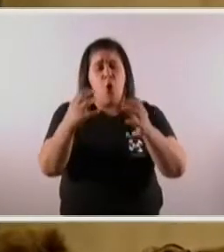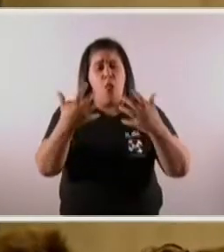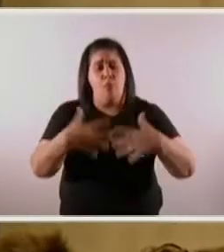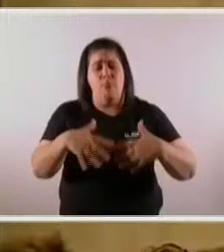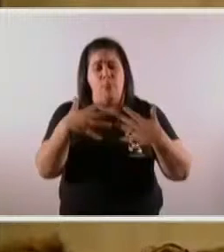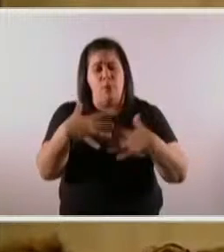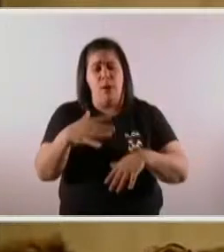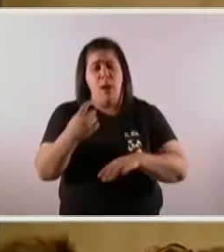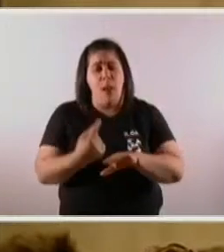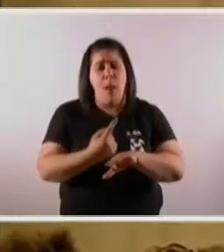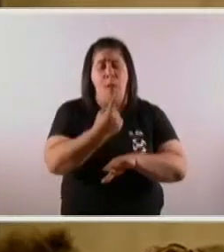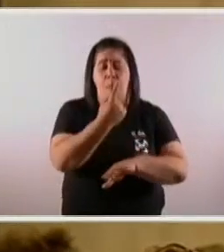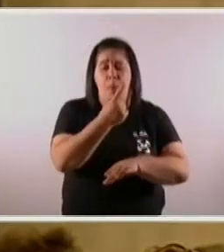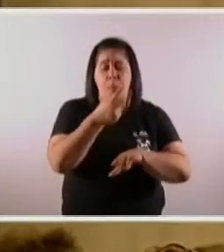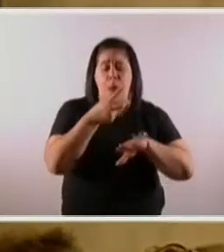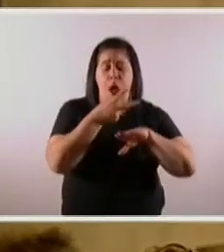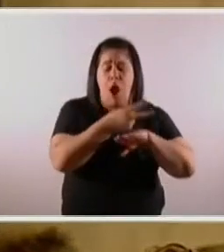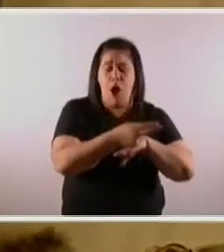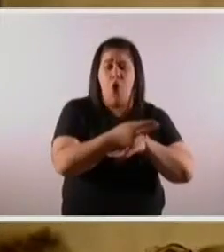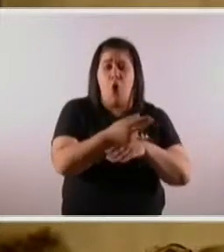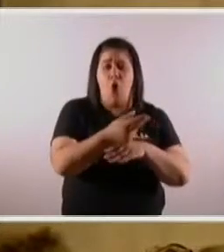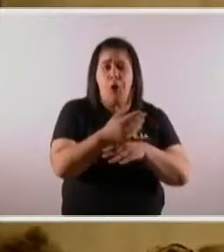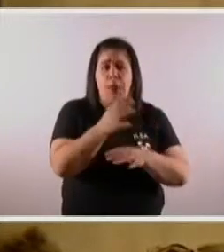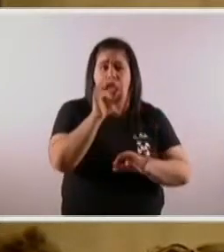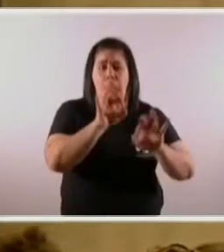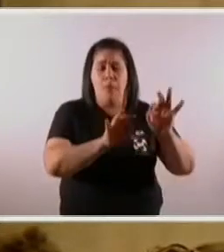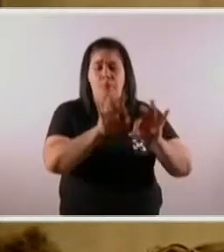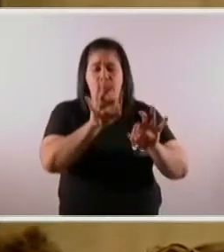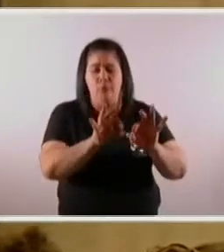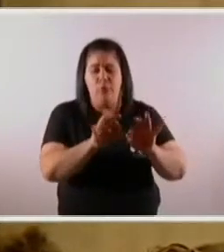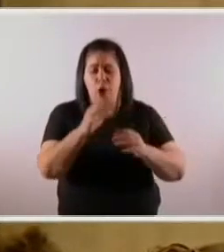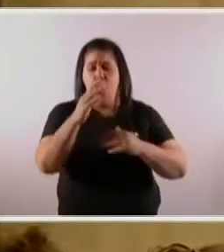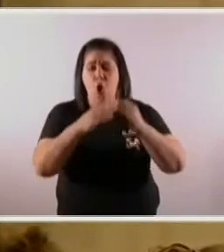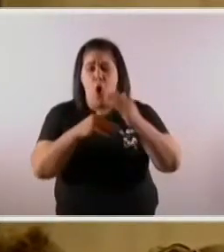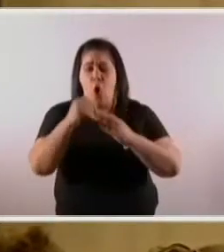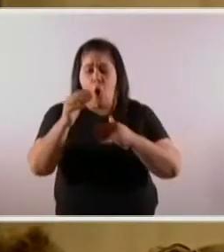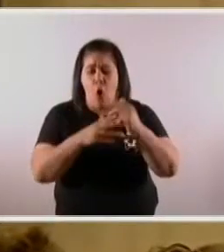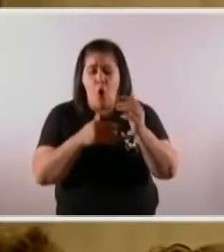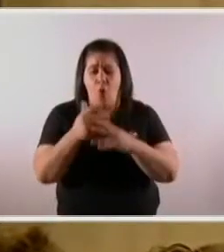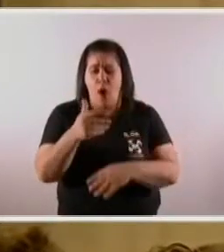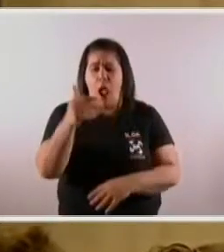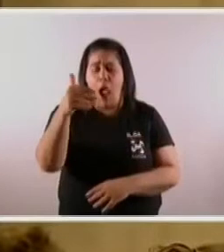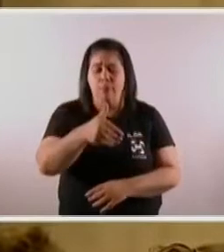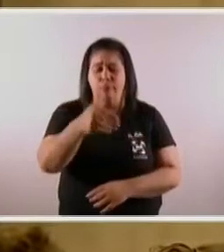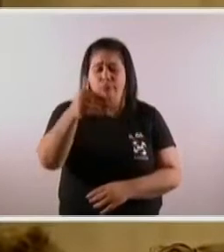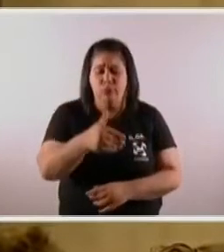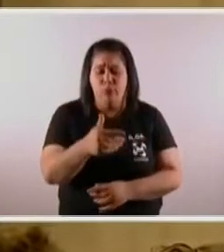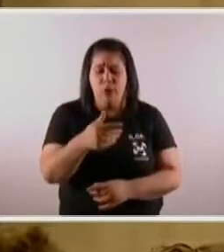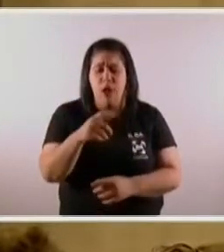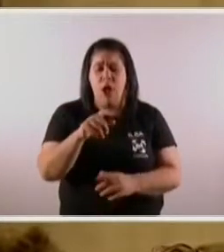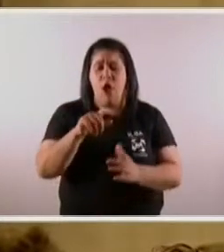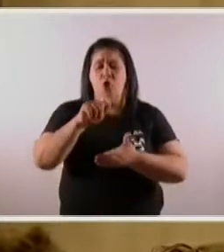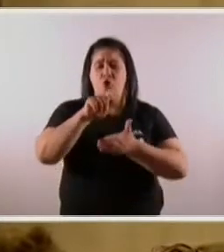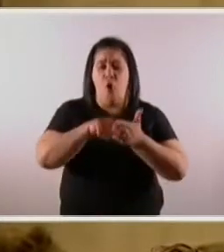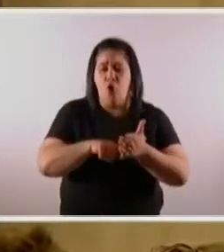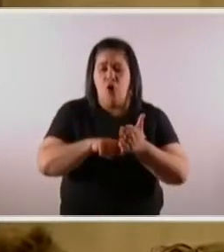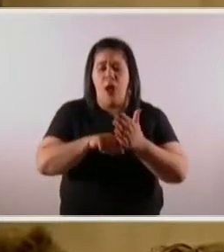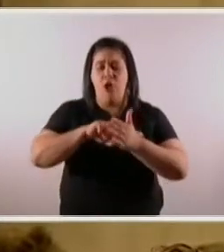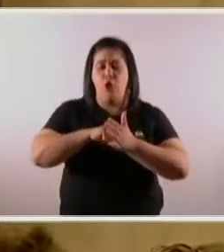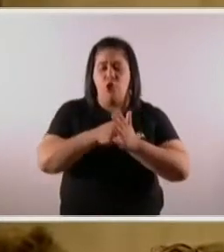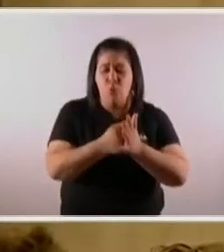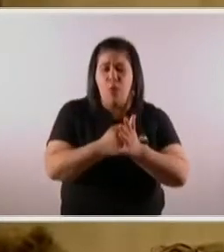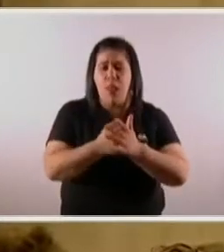contemplaba el primer recorte. Nos vimos obligados a posponer obras, a negociar contratos, a suspender algunas excepciones